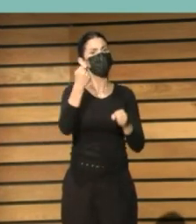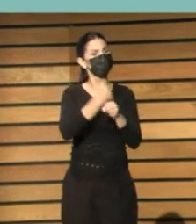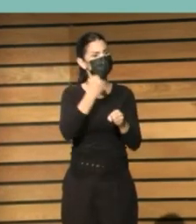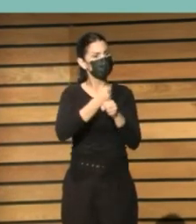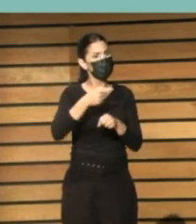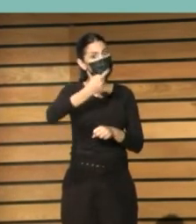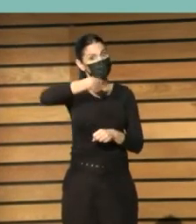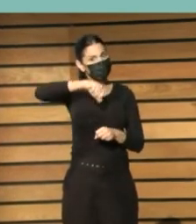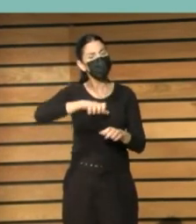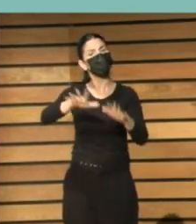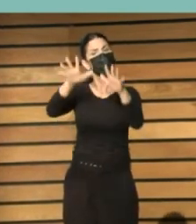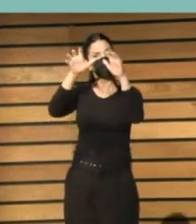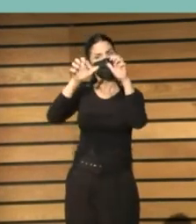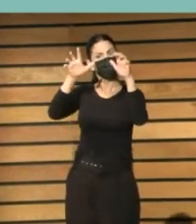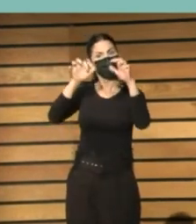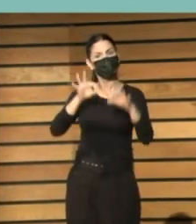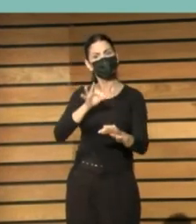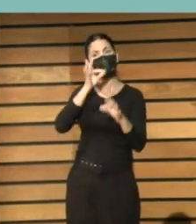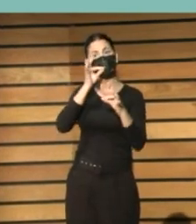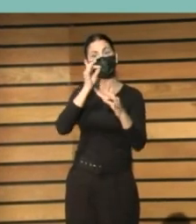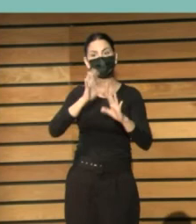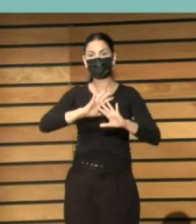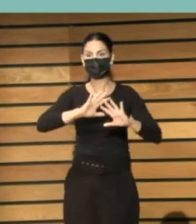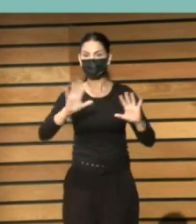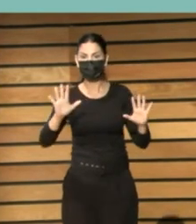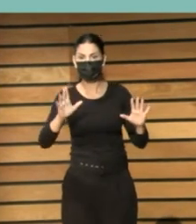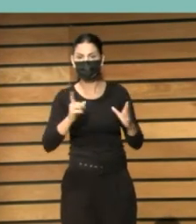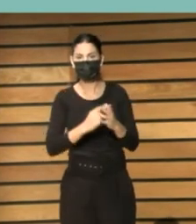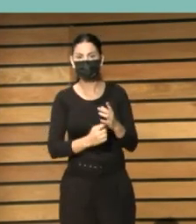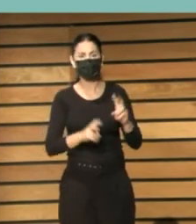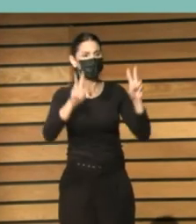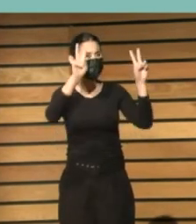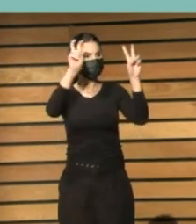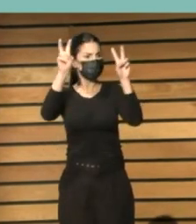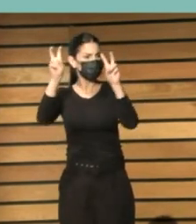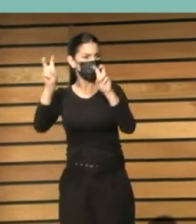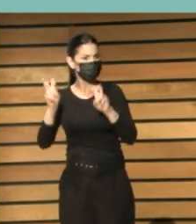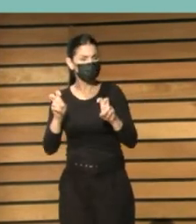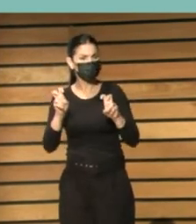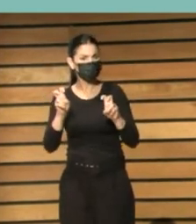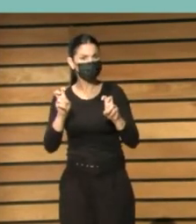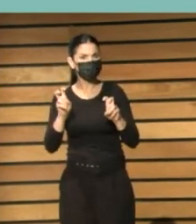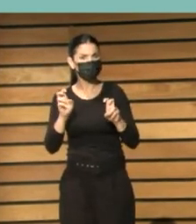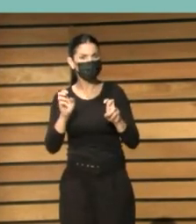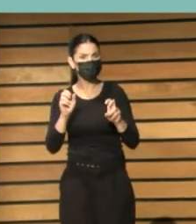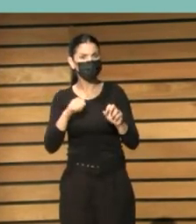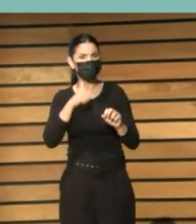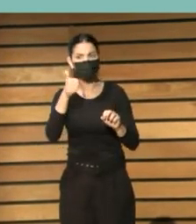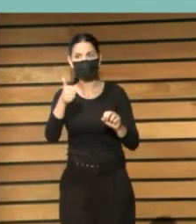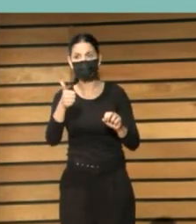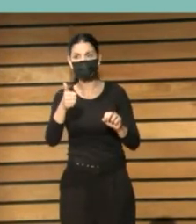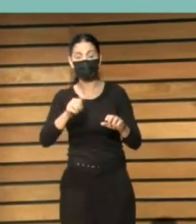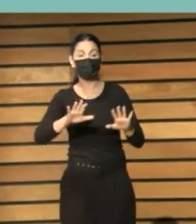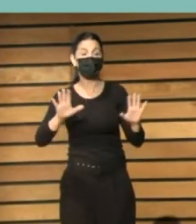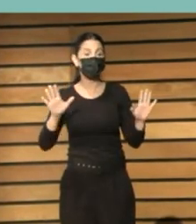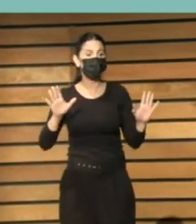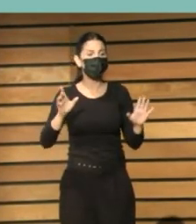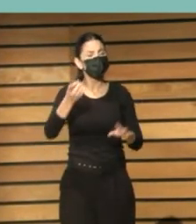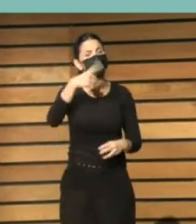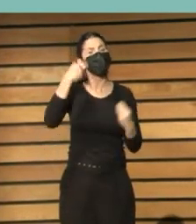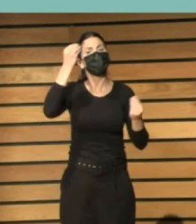aprendizaje dicho esto había más temas en la intervención de Juan Cruz pero que os parece